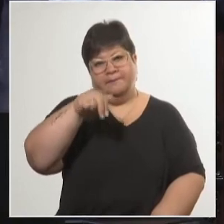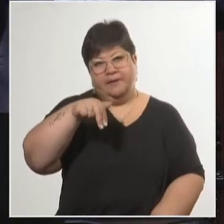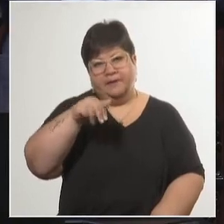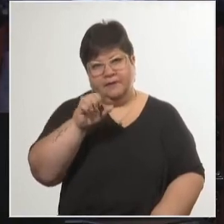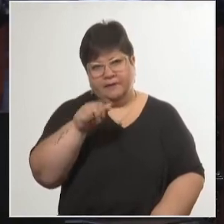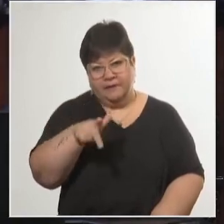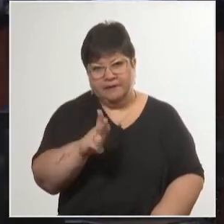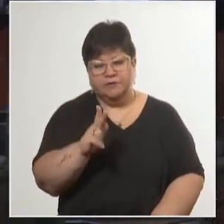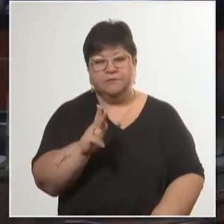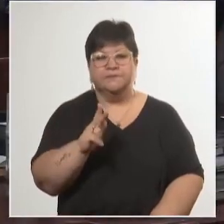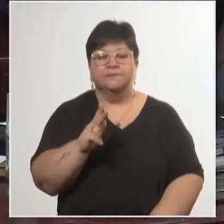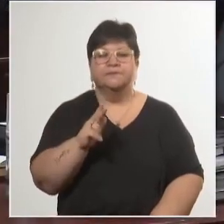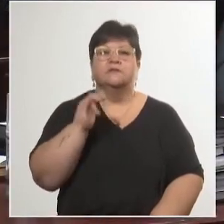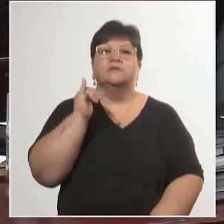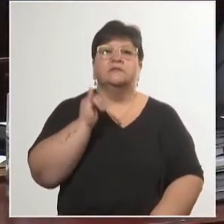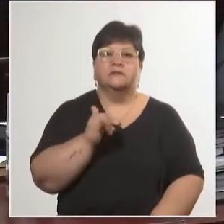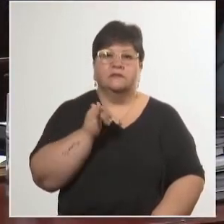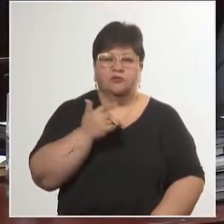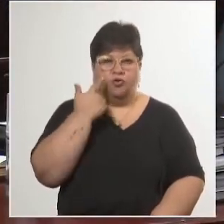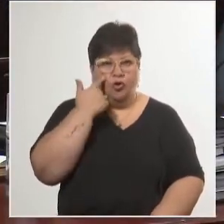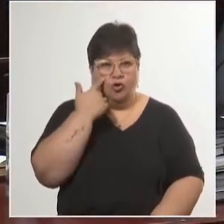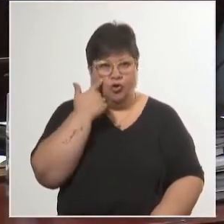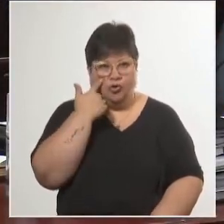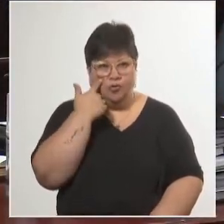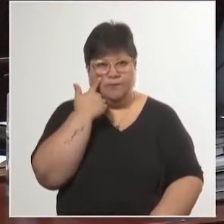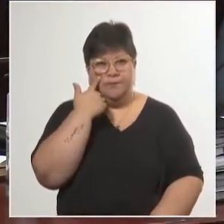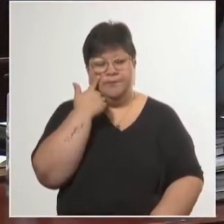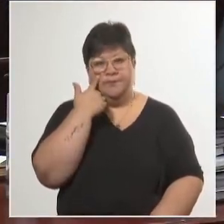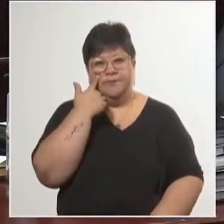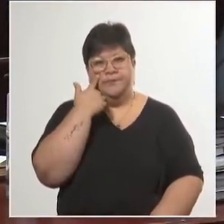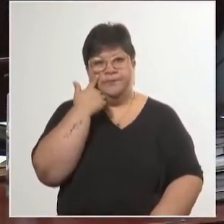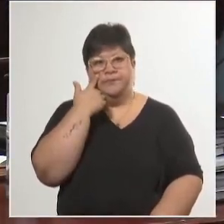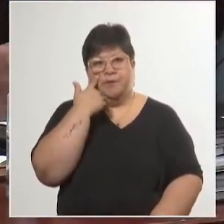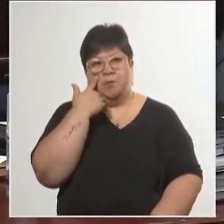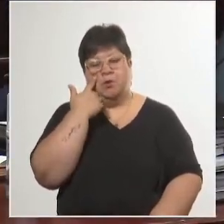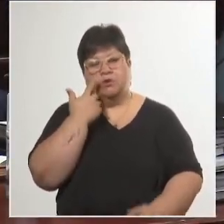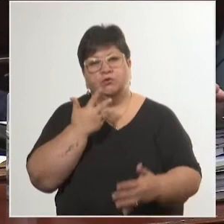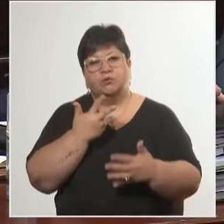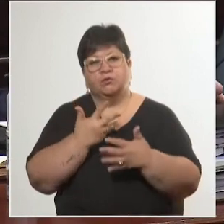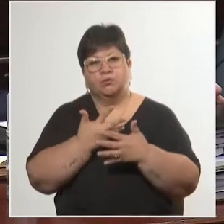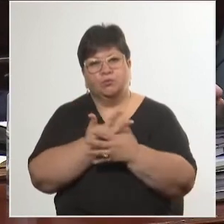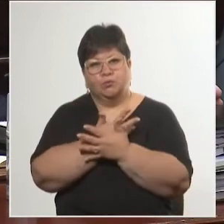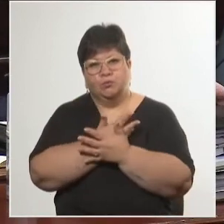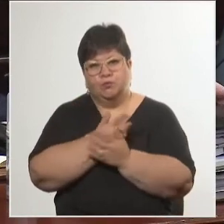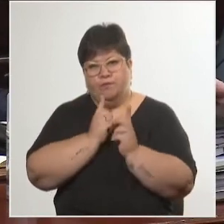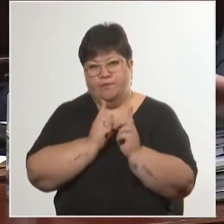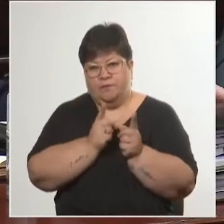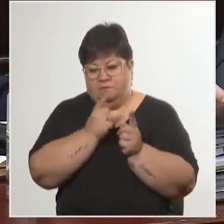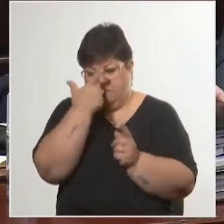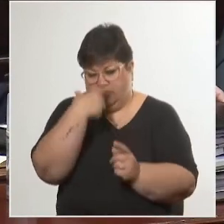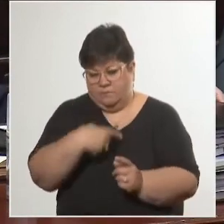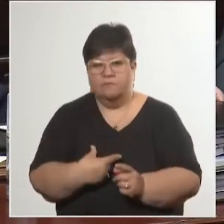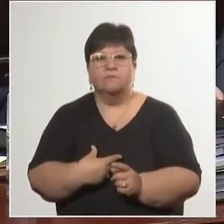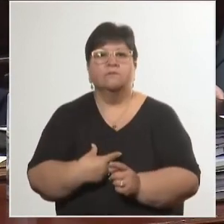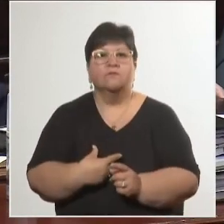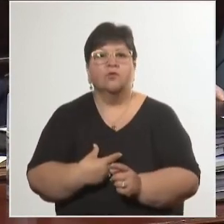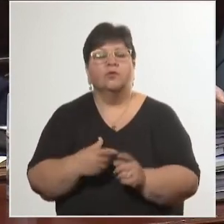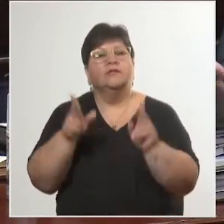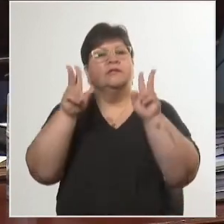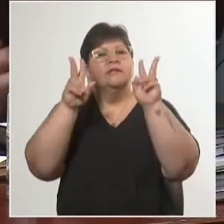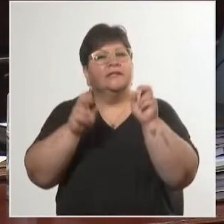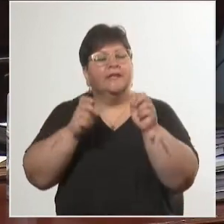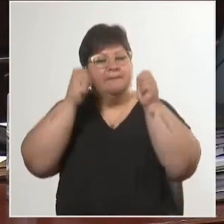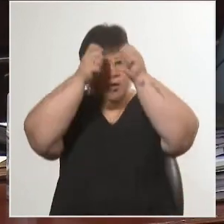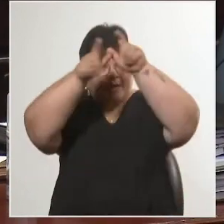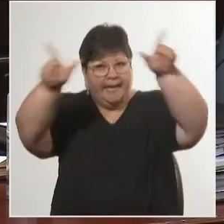Si hay algo que conozco porque lo sufro en carne propia, es el tema del campo